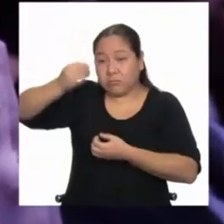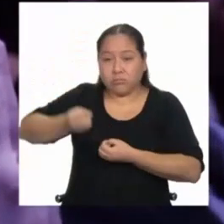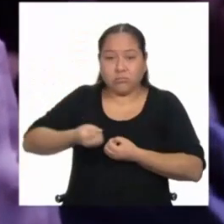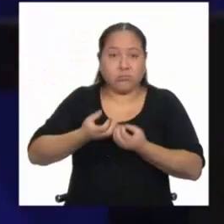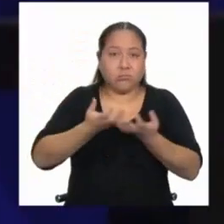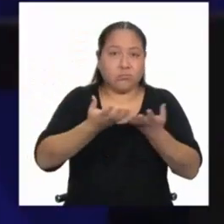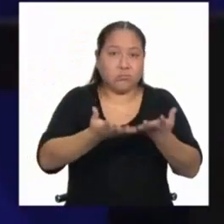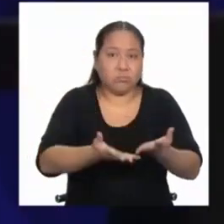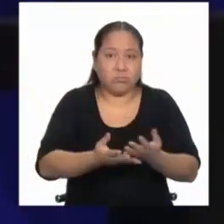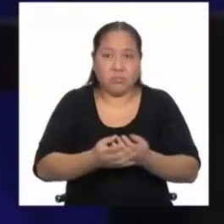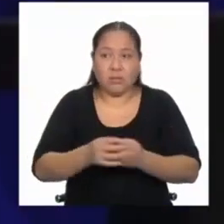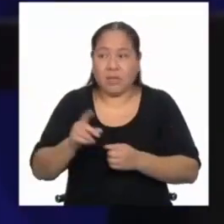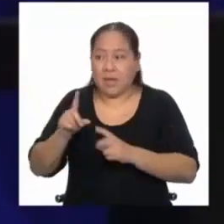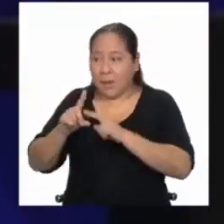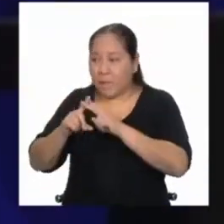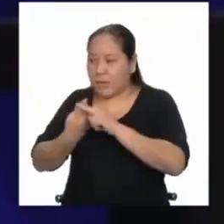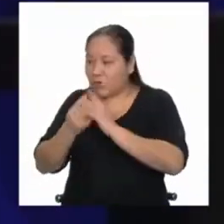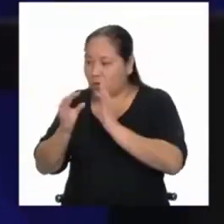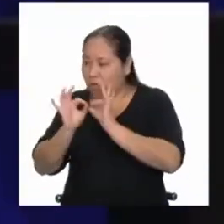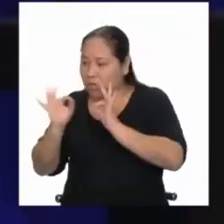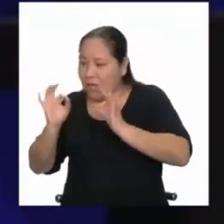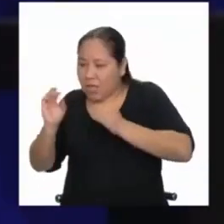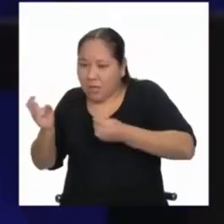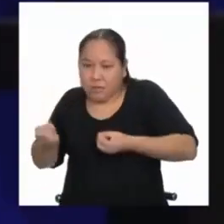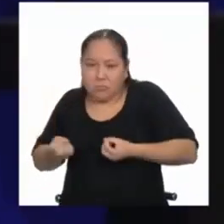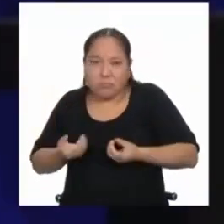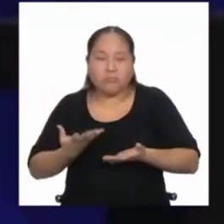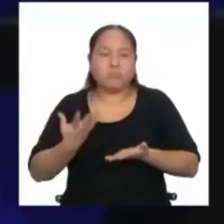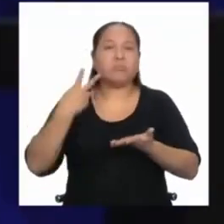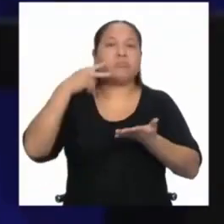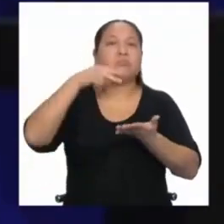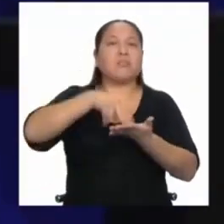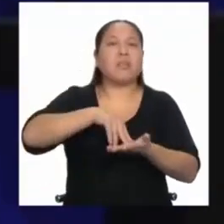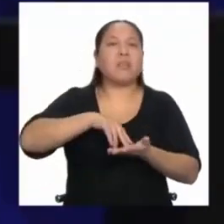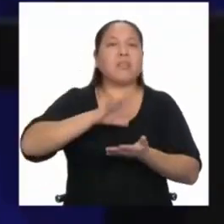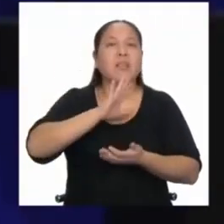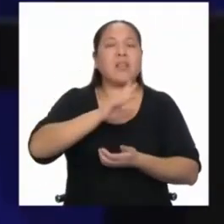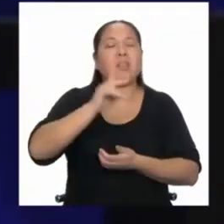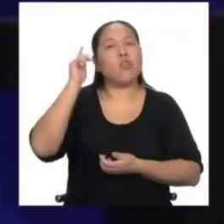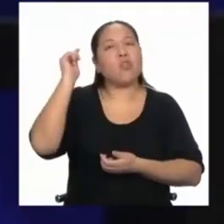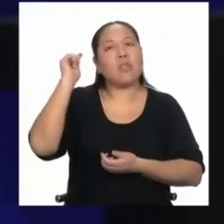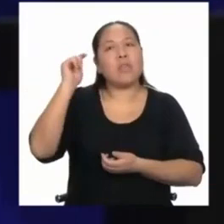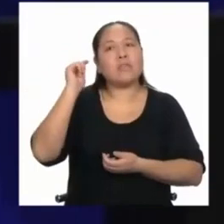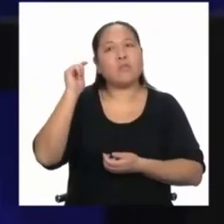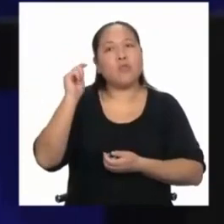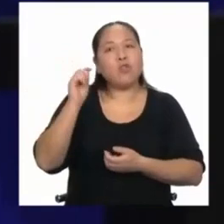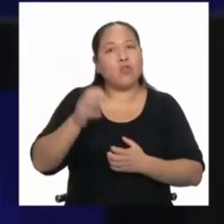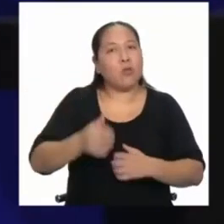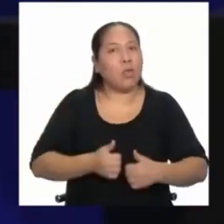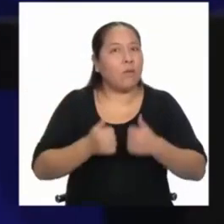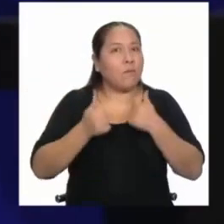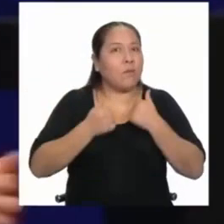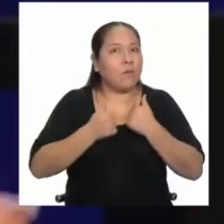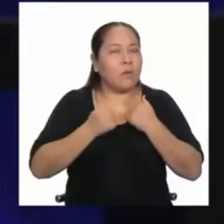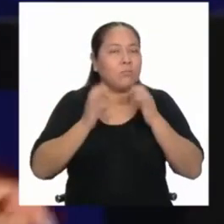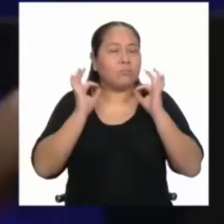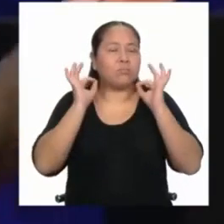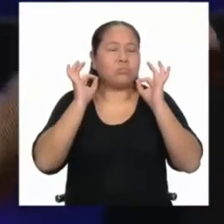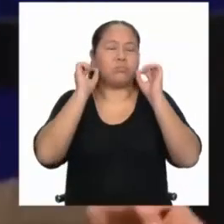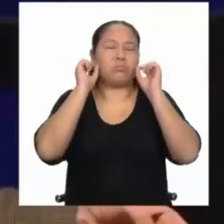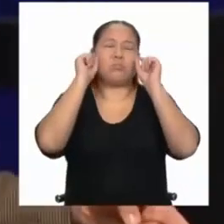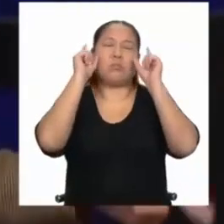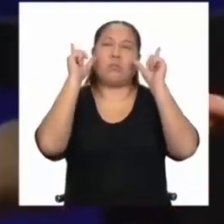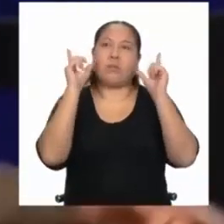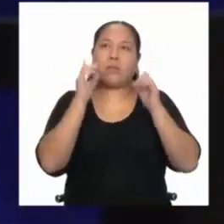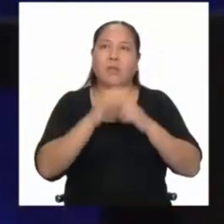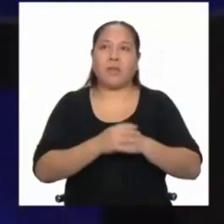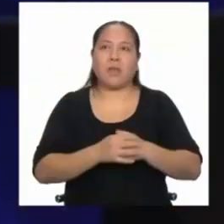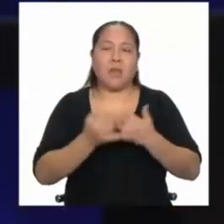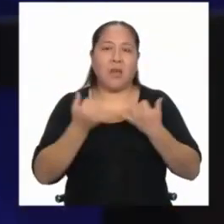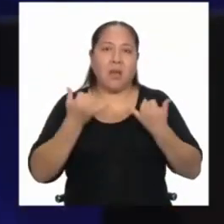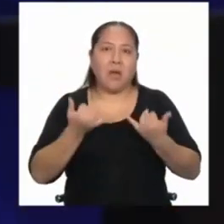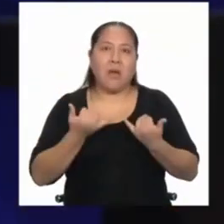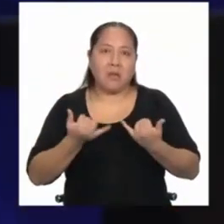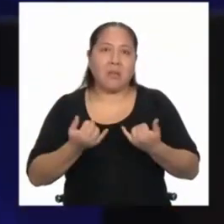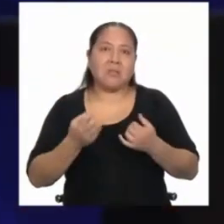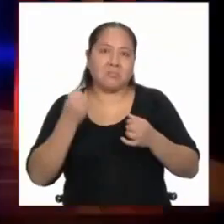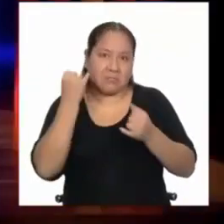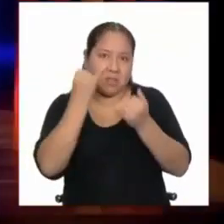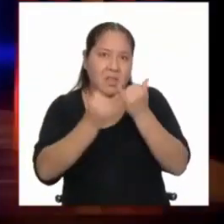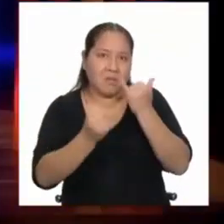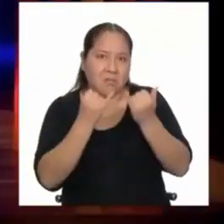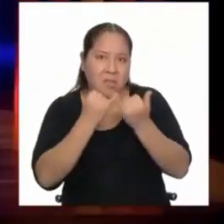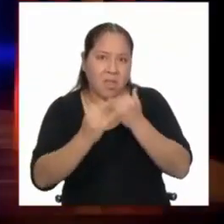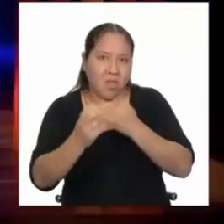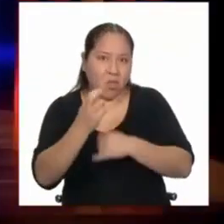empezado en la nada, pero ha salido adelante y tiene un testimonio de vida increíble, y que hoy se puede estar graduando de una universidad.